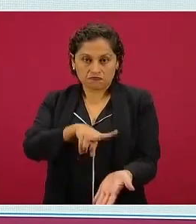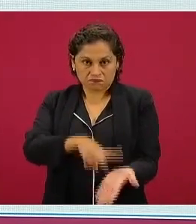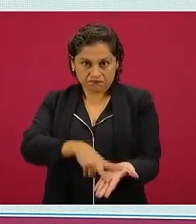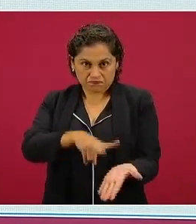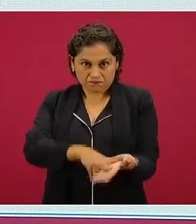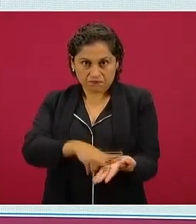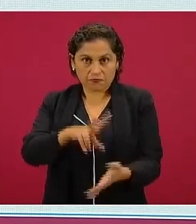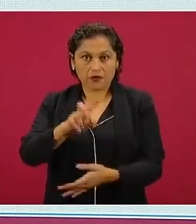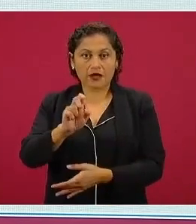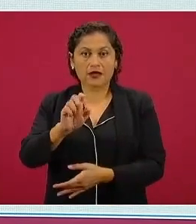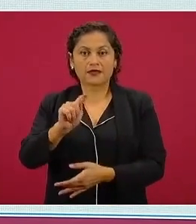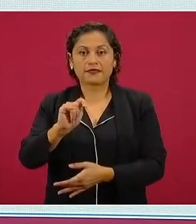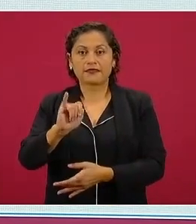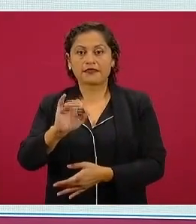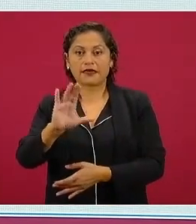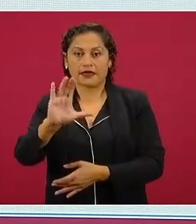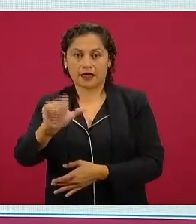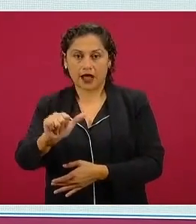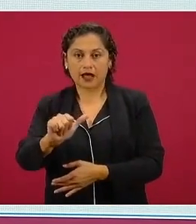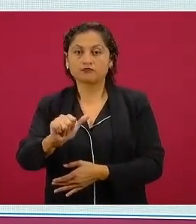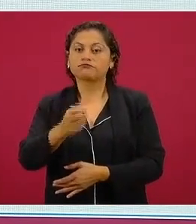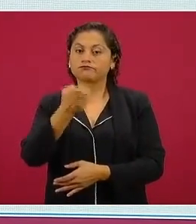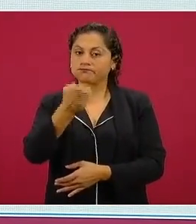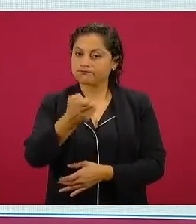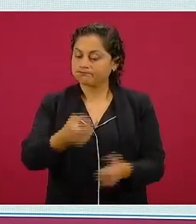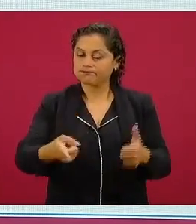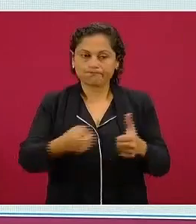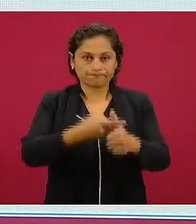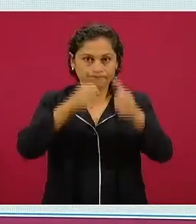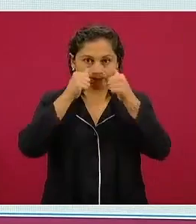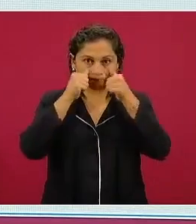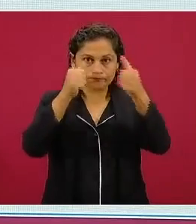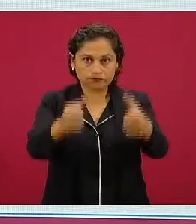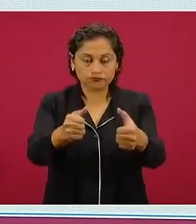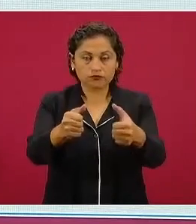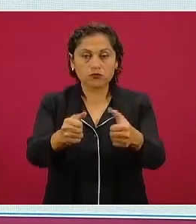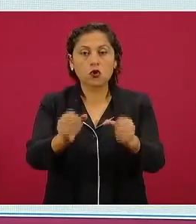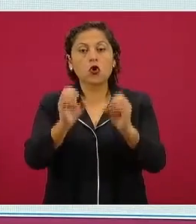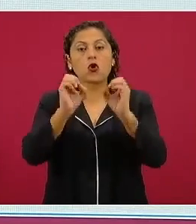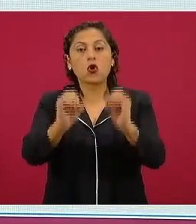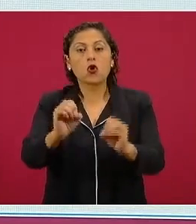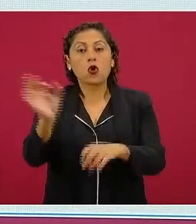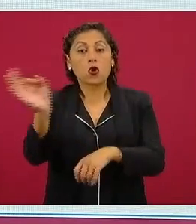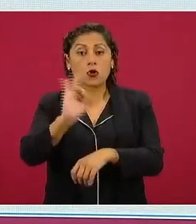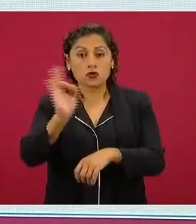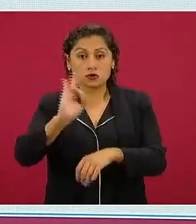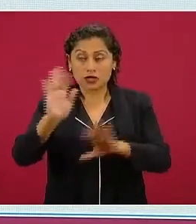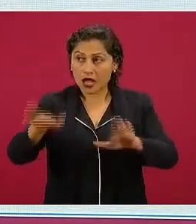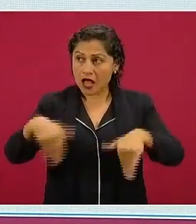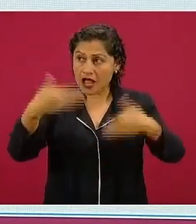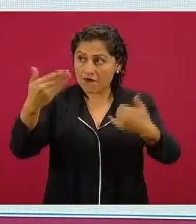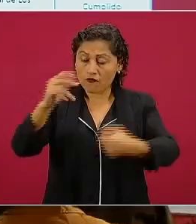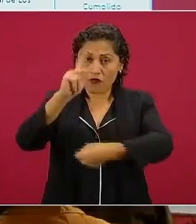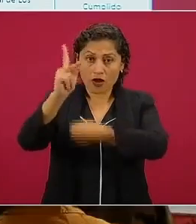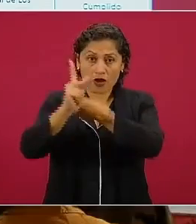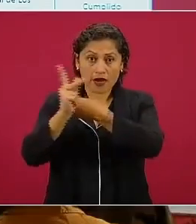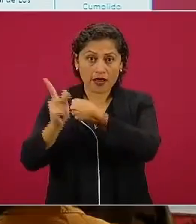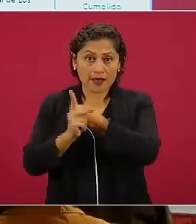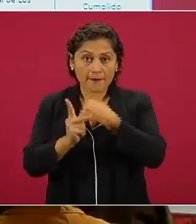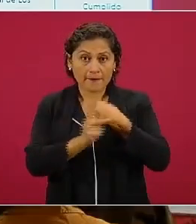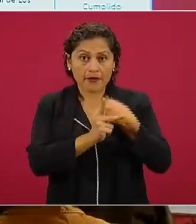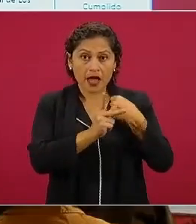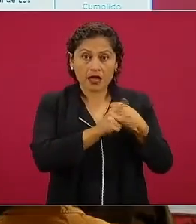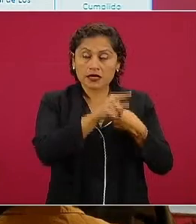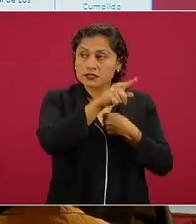y si son extranjera de países en donde no se permita la